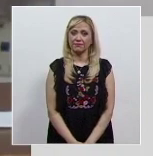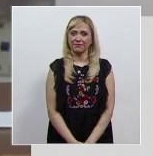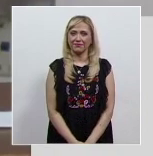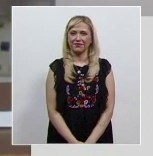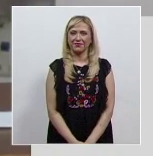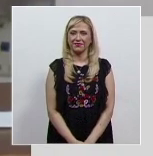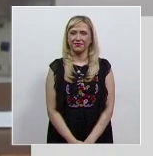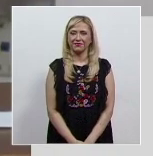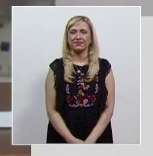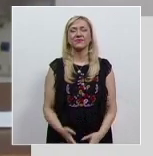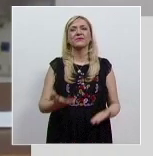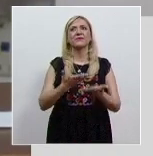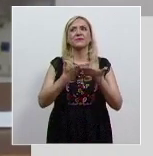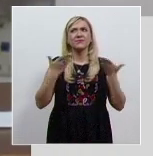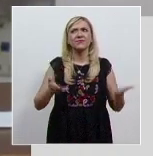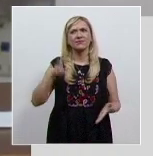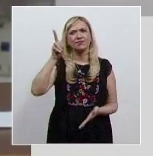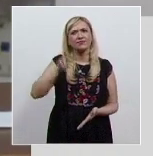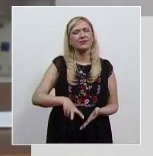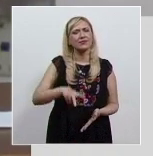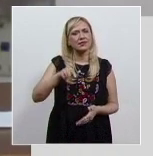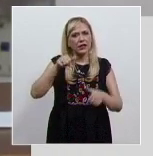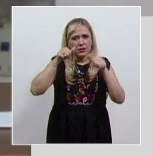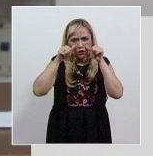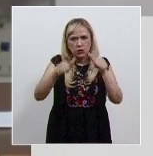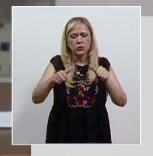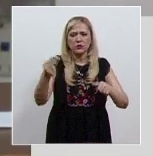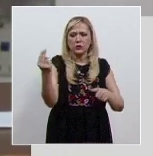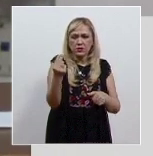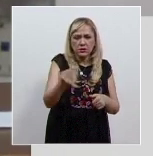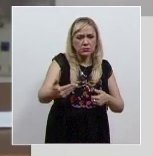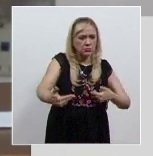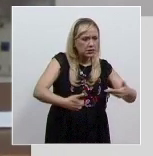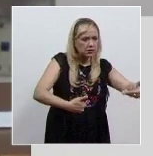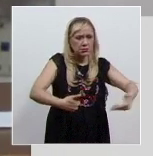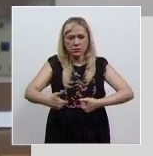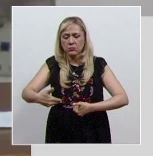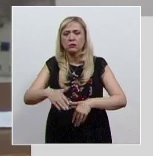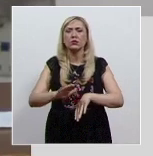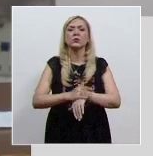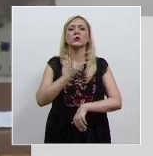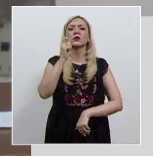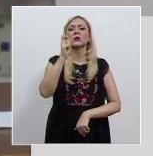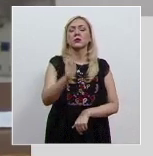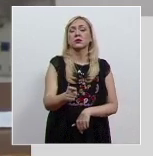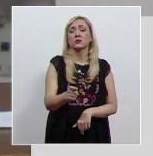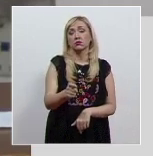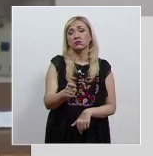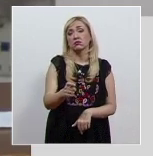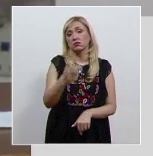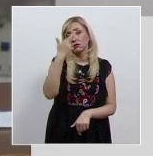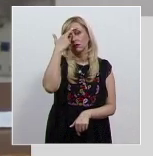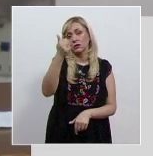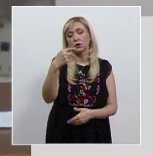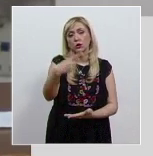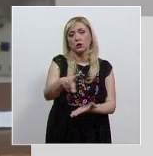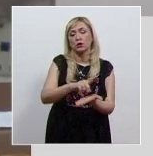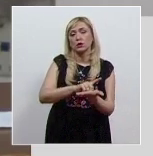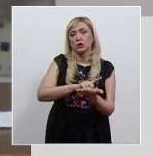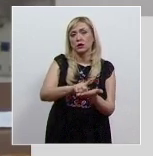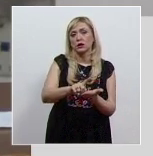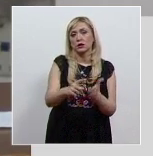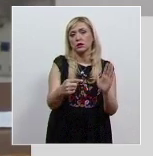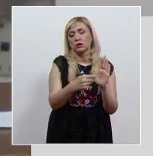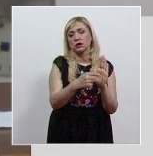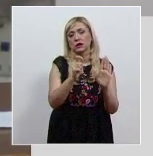Y con ello podamos responder a las necesidades y exigencias relacionadas con la justiciabilidad de los derechos constitutivos